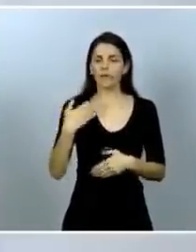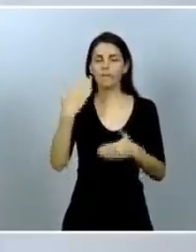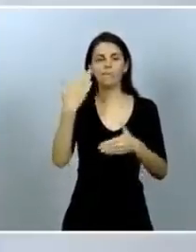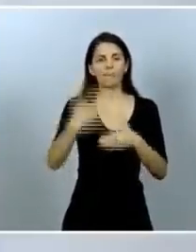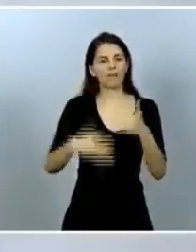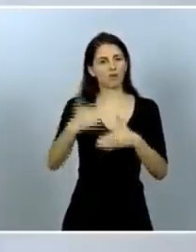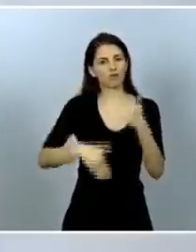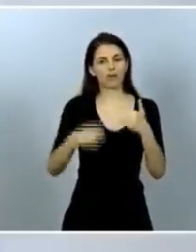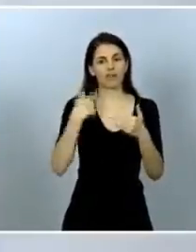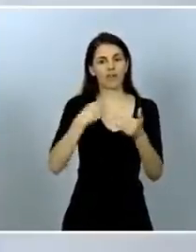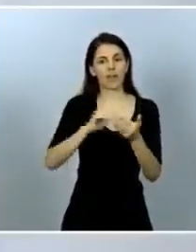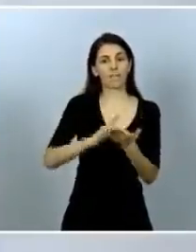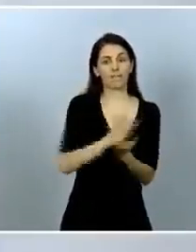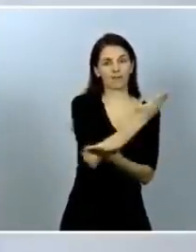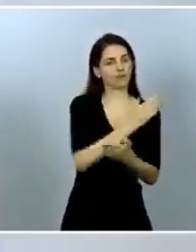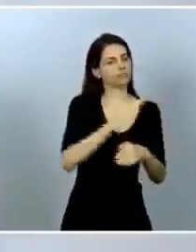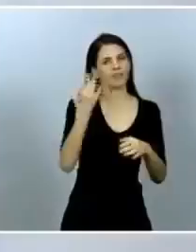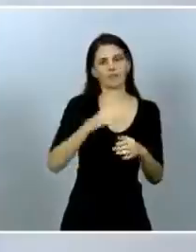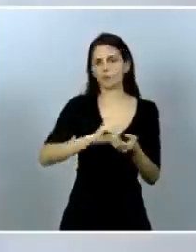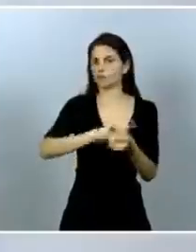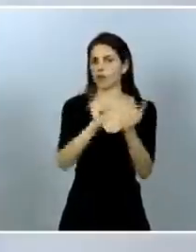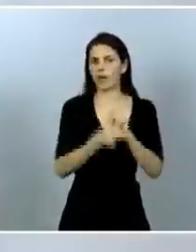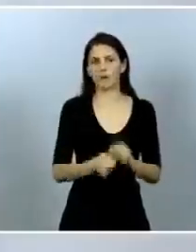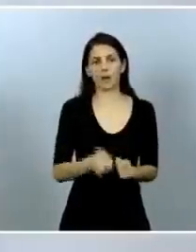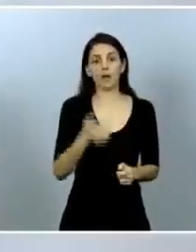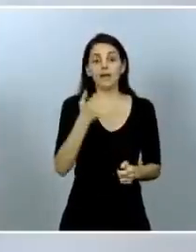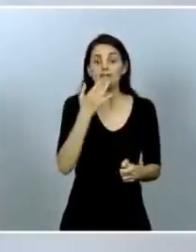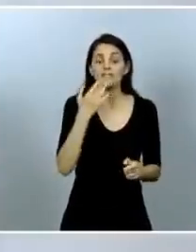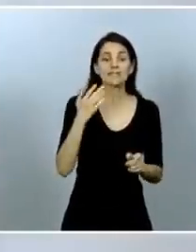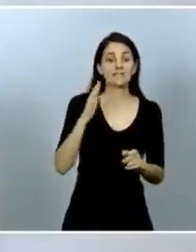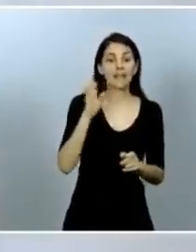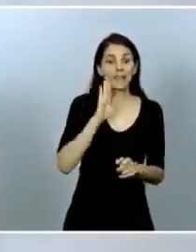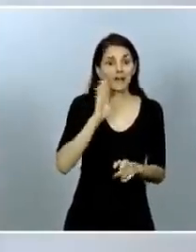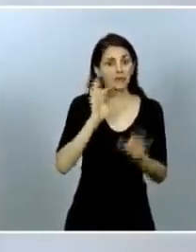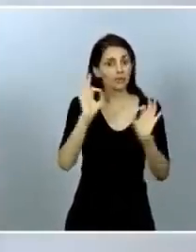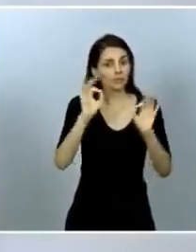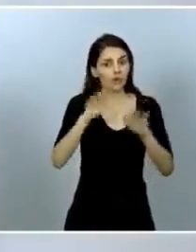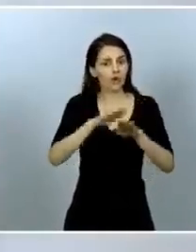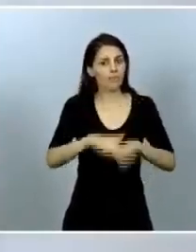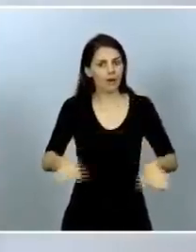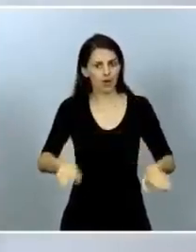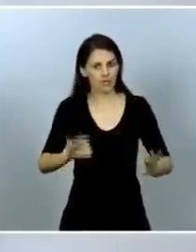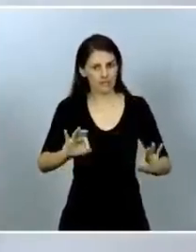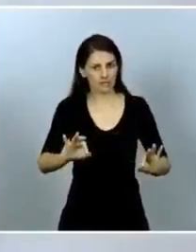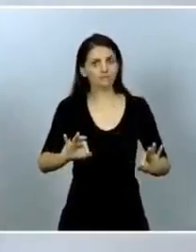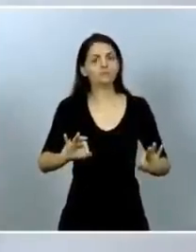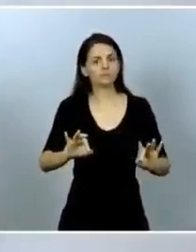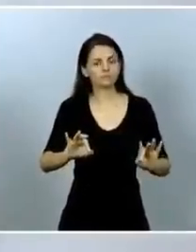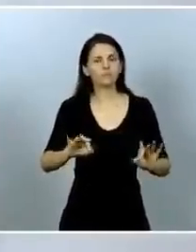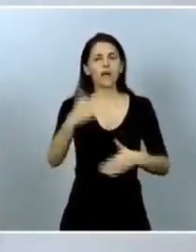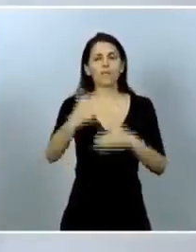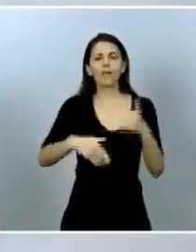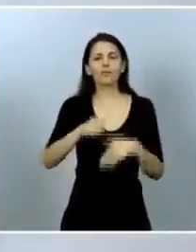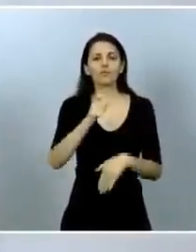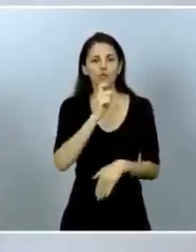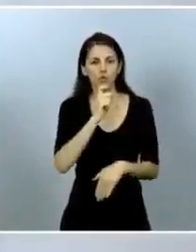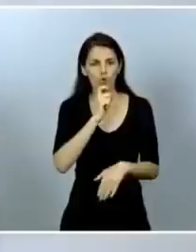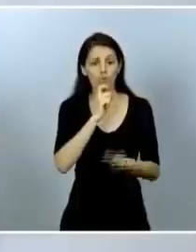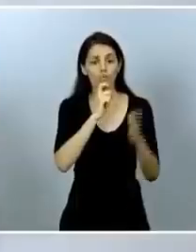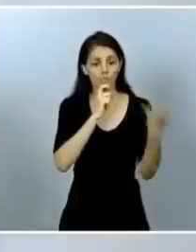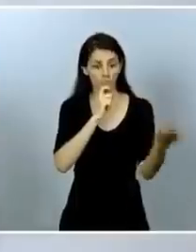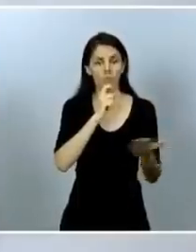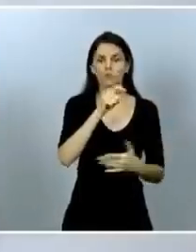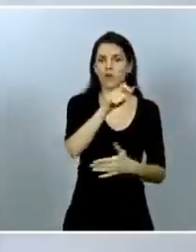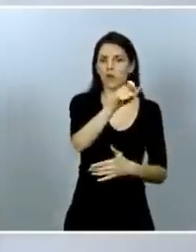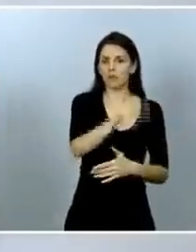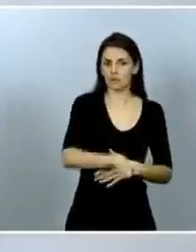Los delitos graves contra menores no empezarán a correr los plazos hasta que la persona ya adulta que